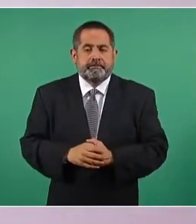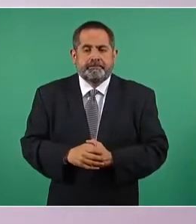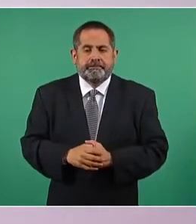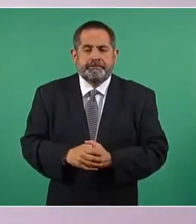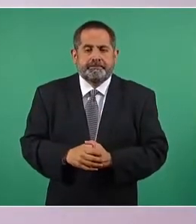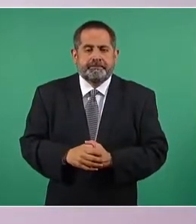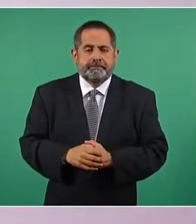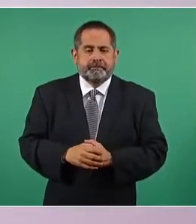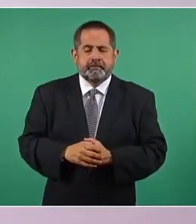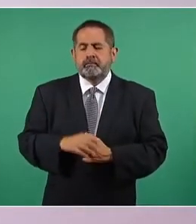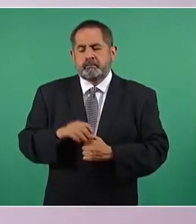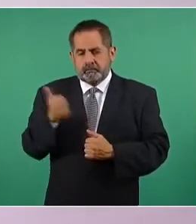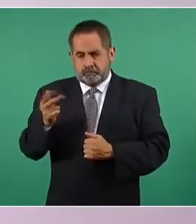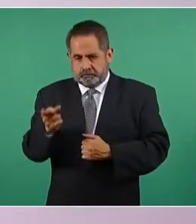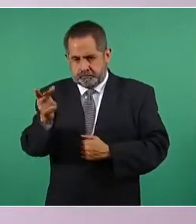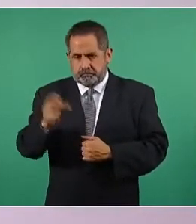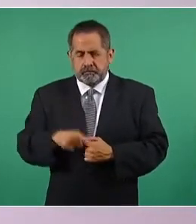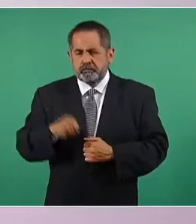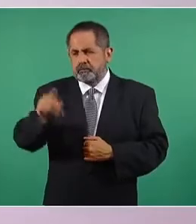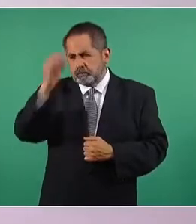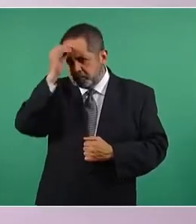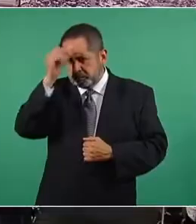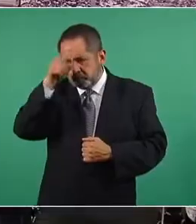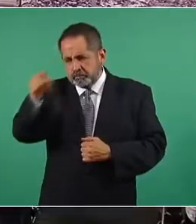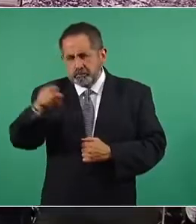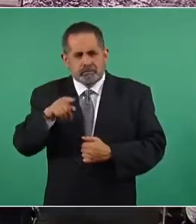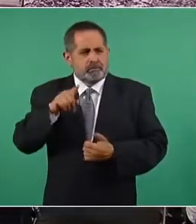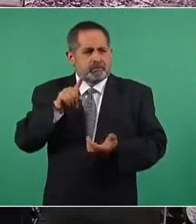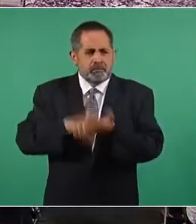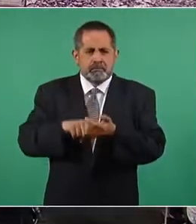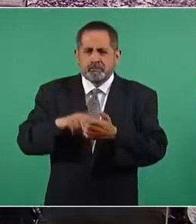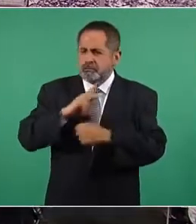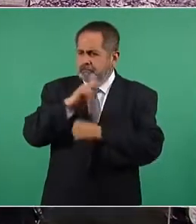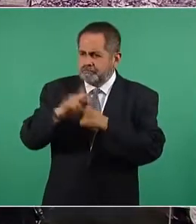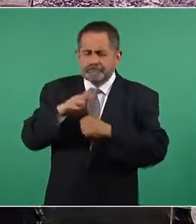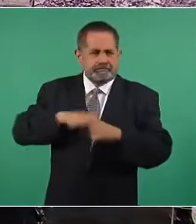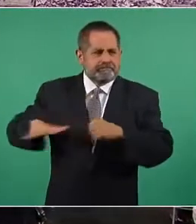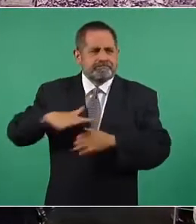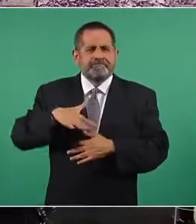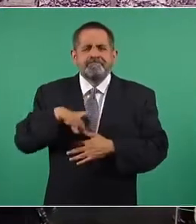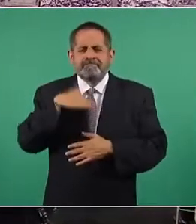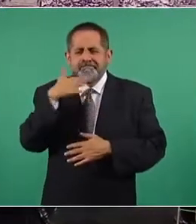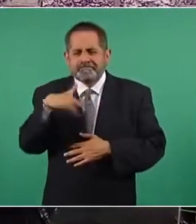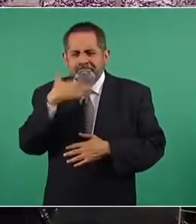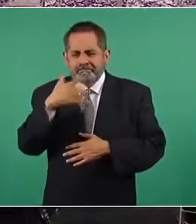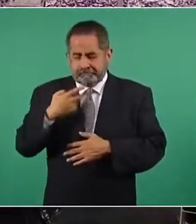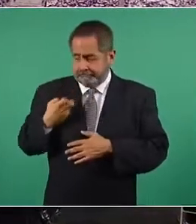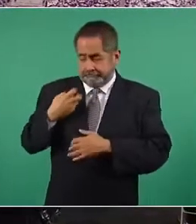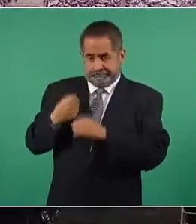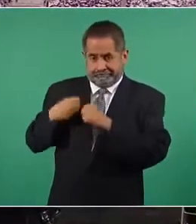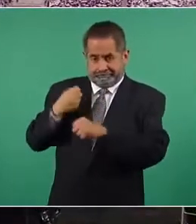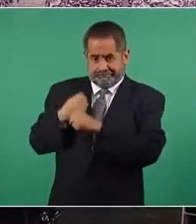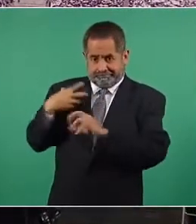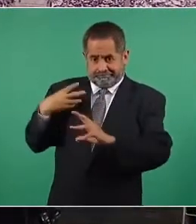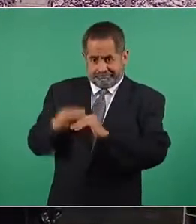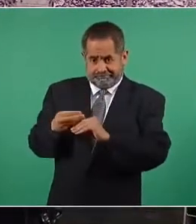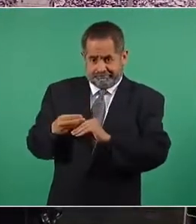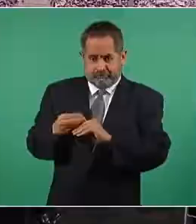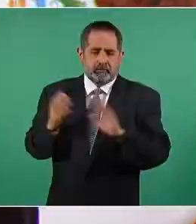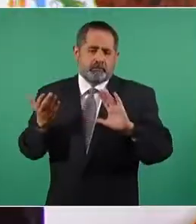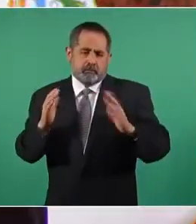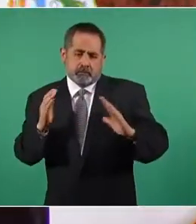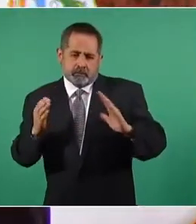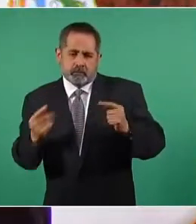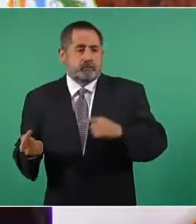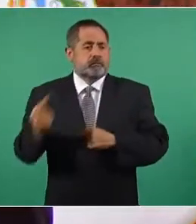En su opinión, ¿cómo es la corrupción en el país en este sexenio comparado